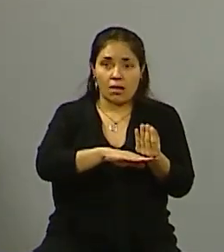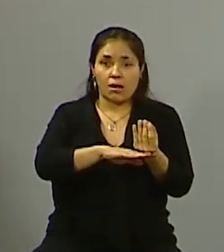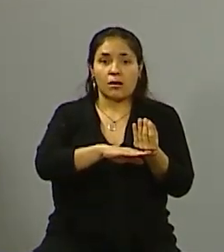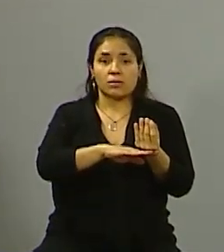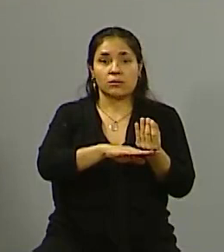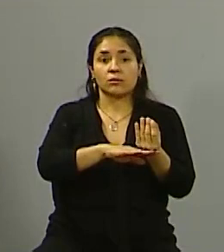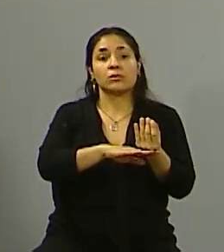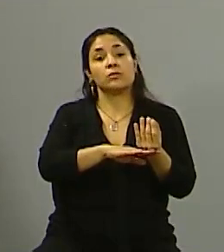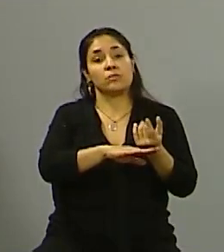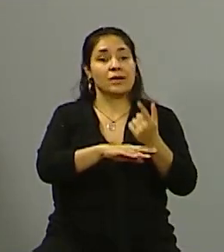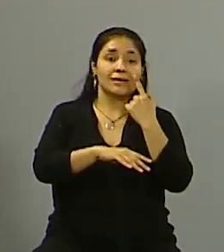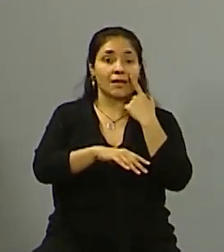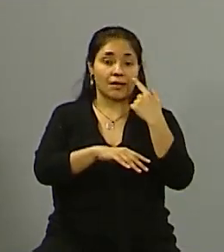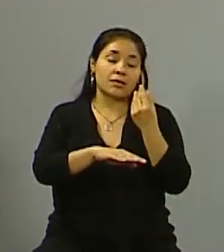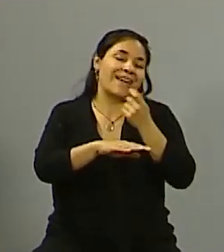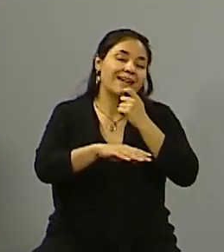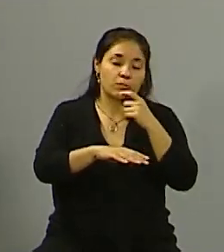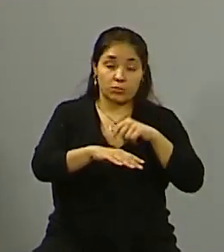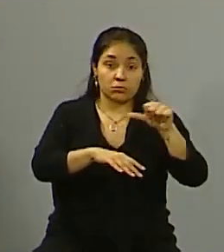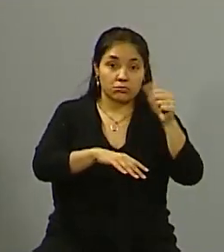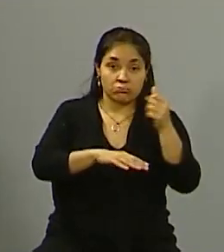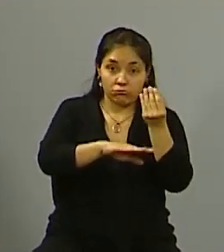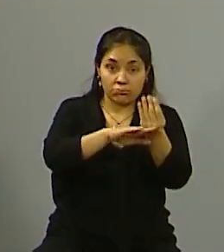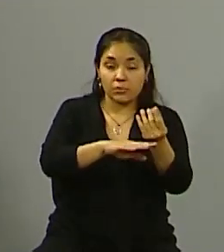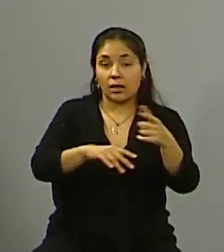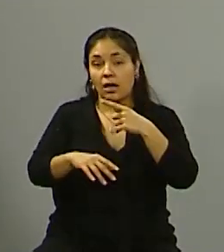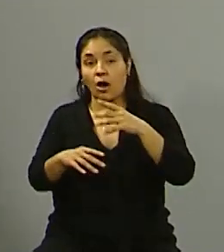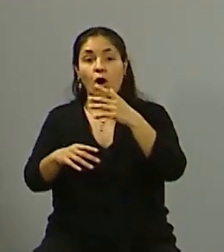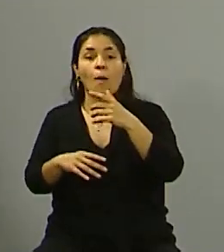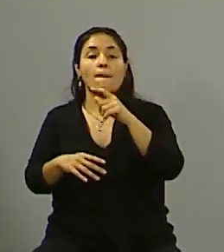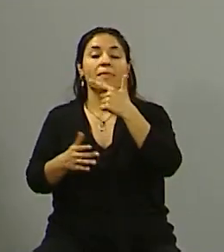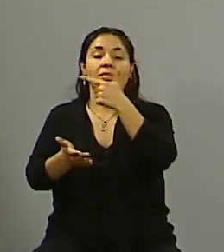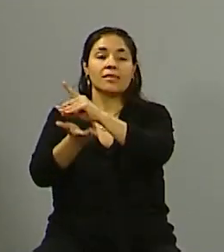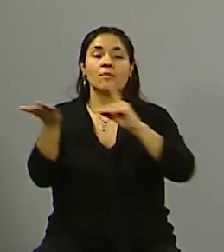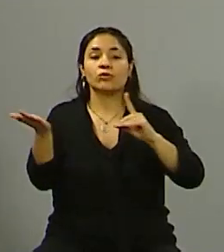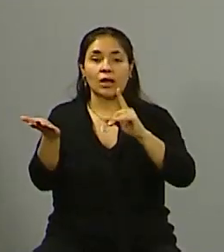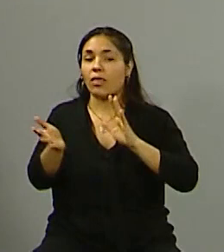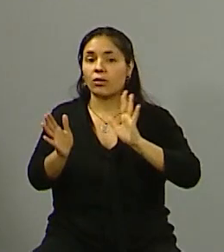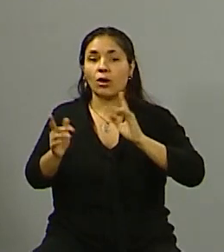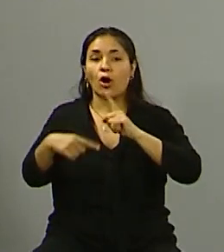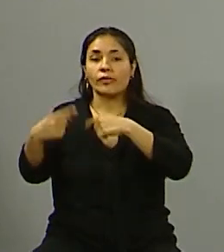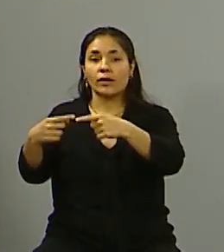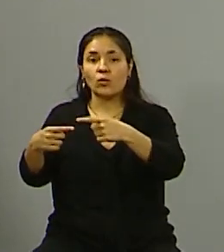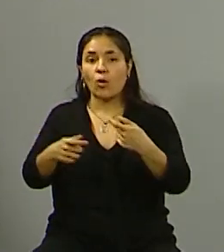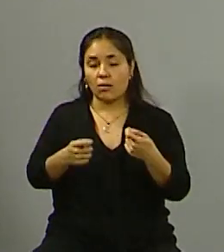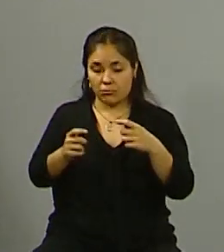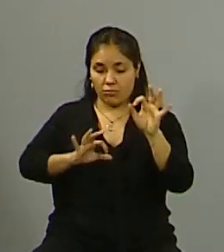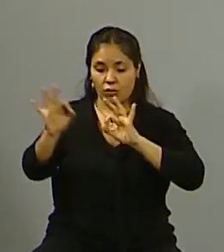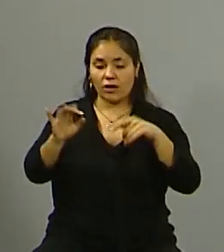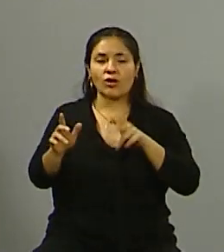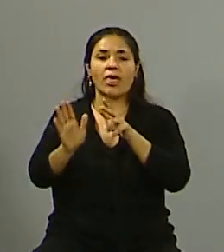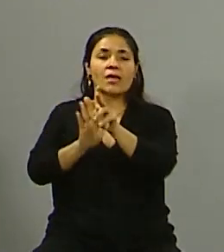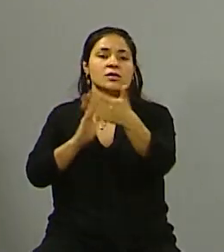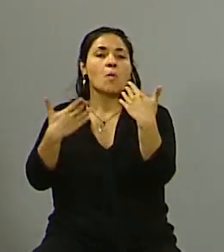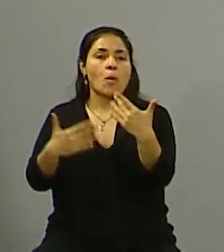poder impulsarlo ahora, es un proyecto donde se amplían las excepciones para que los municipios directamente puedan erradicar los forestales por distintas cuestiones.